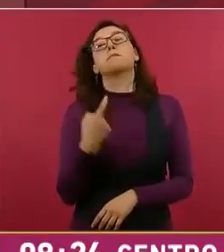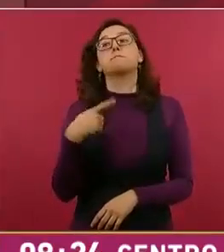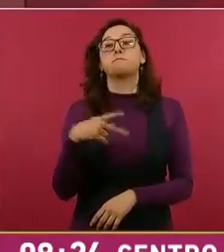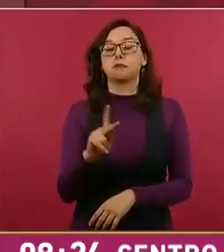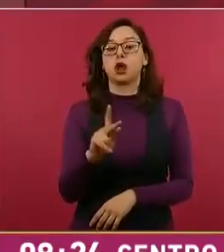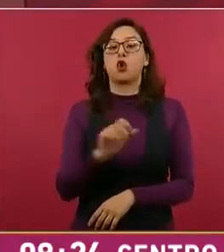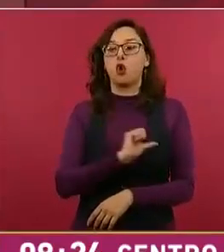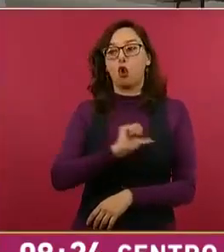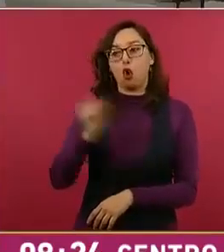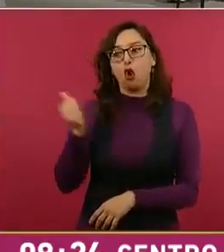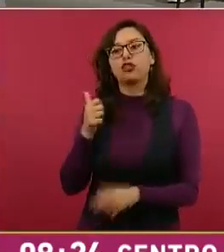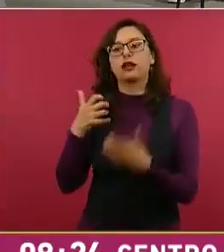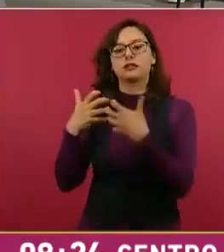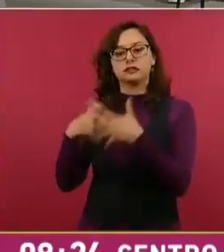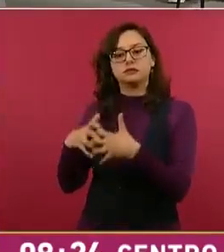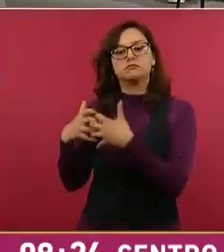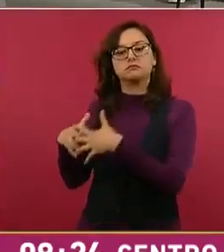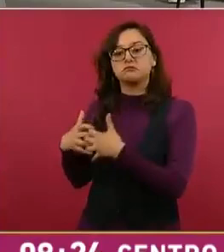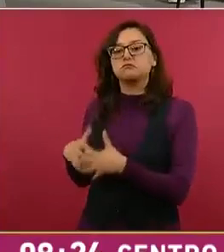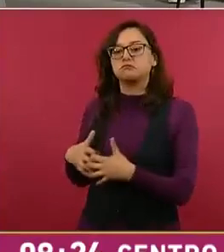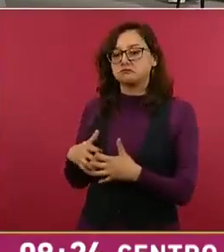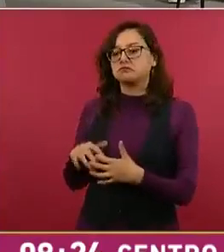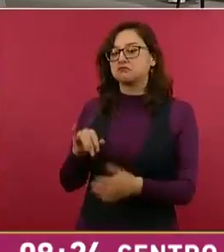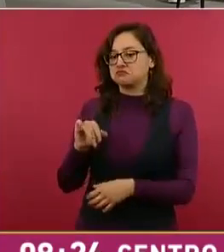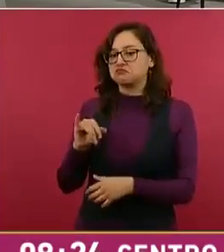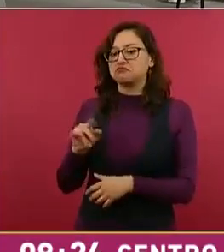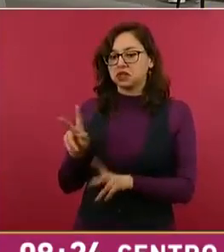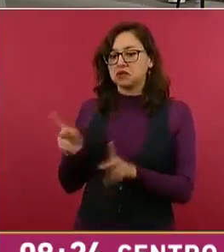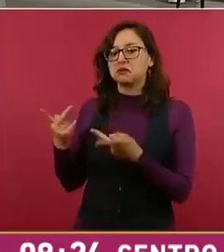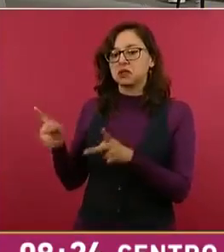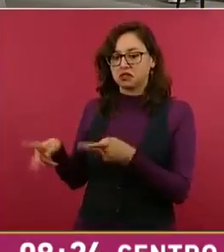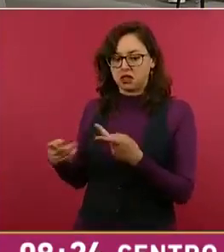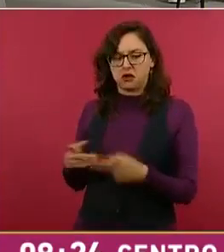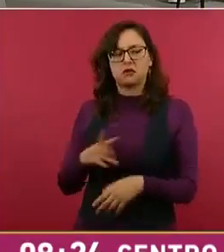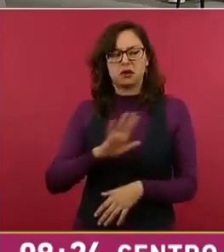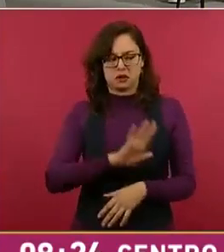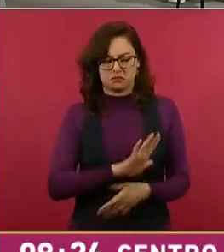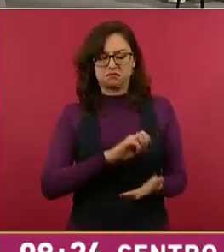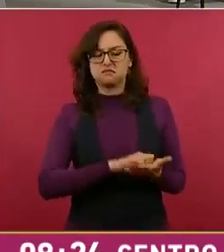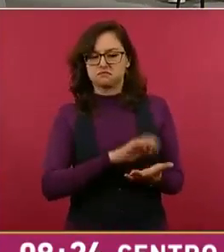estamos en eso. Bueno,